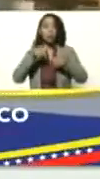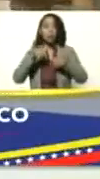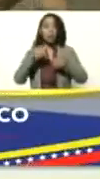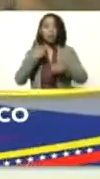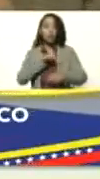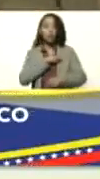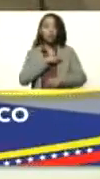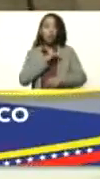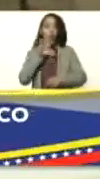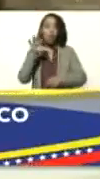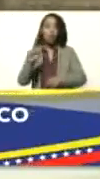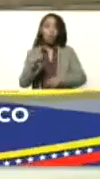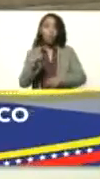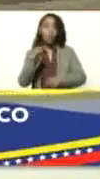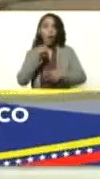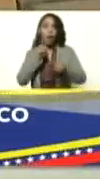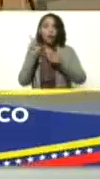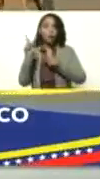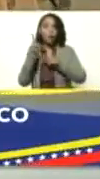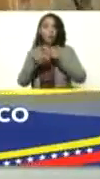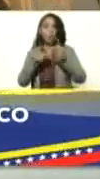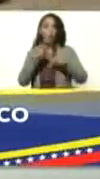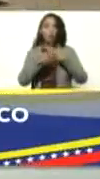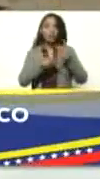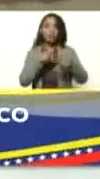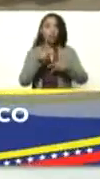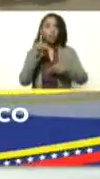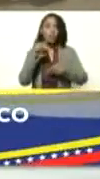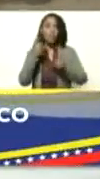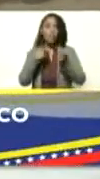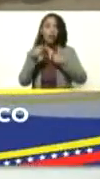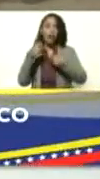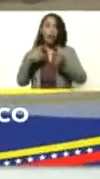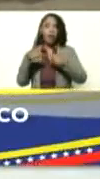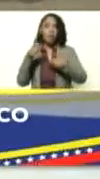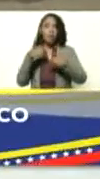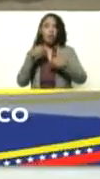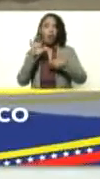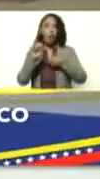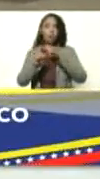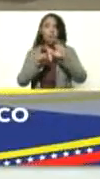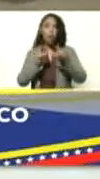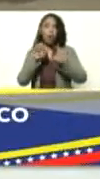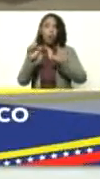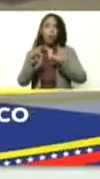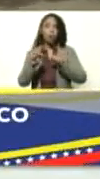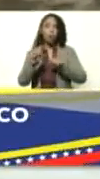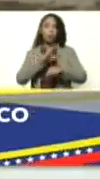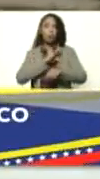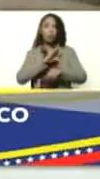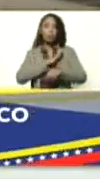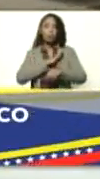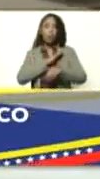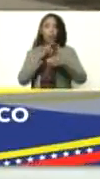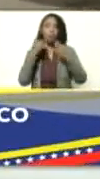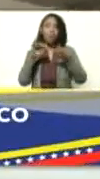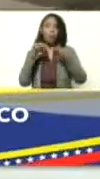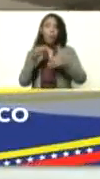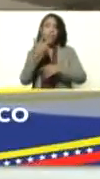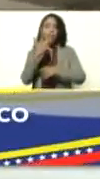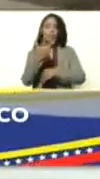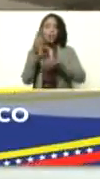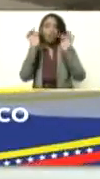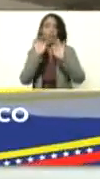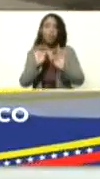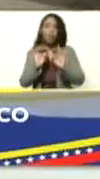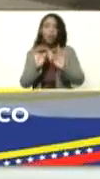nosotros compramos y así producimos y también nos venden y también compramos. Y tenemos un mestizaje de las tres razas,